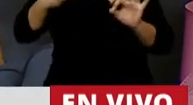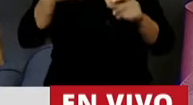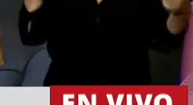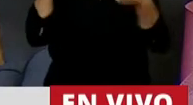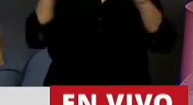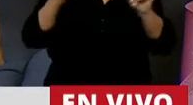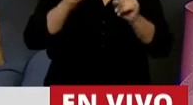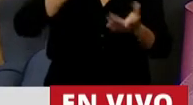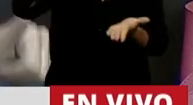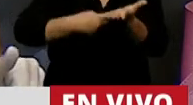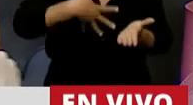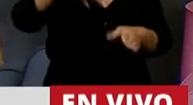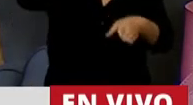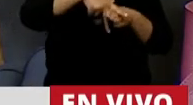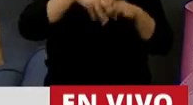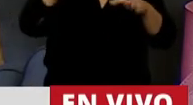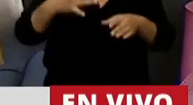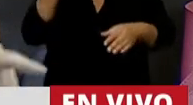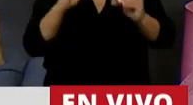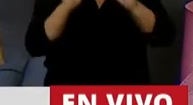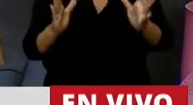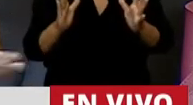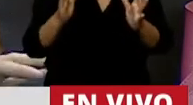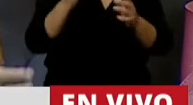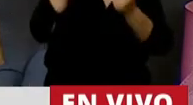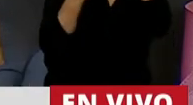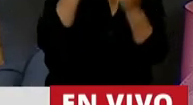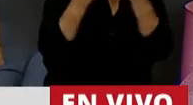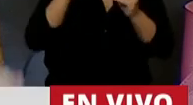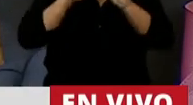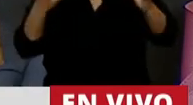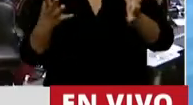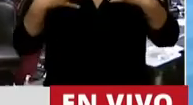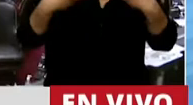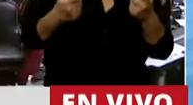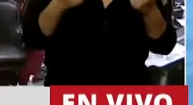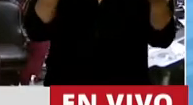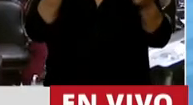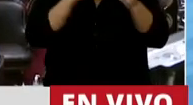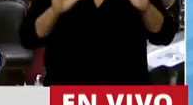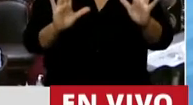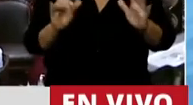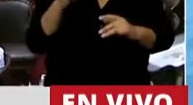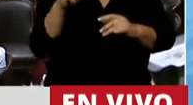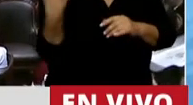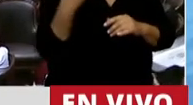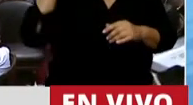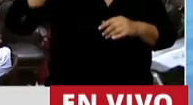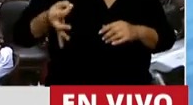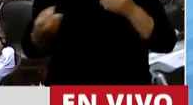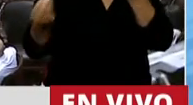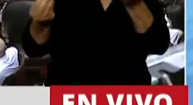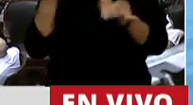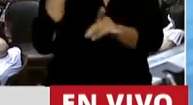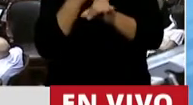lo hicieron por una razón económica, por una razón de salud o por la razón que sea. Porque si algo sabemos es que